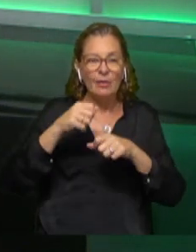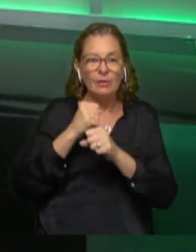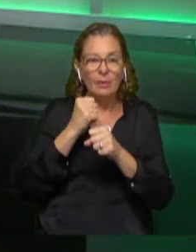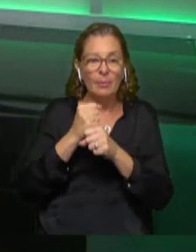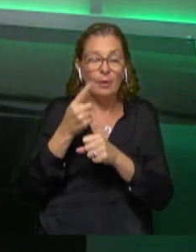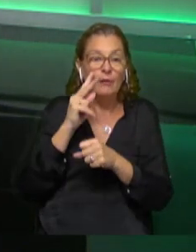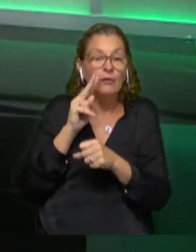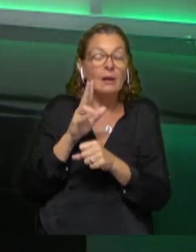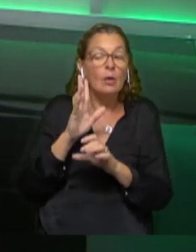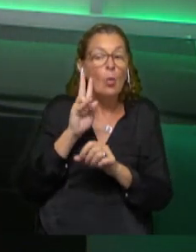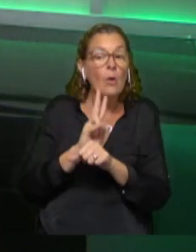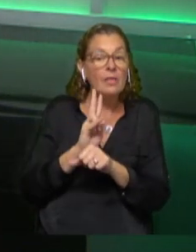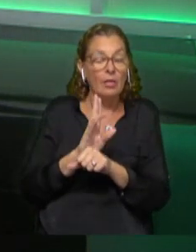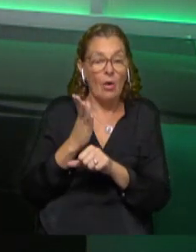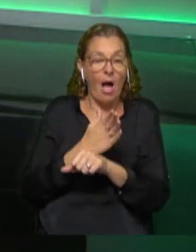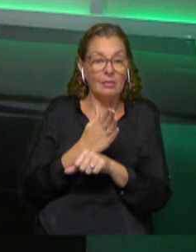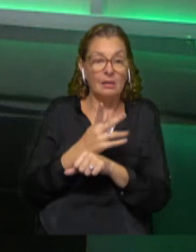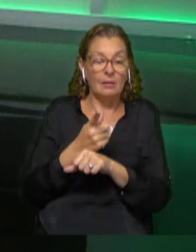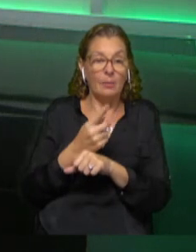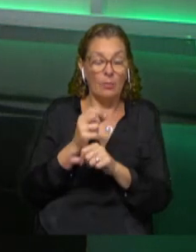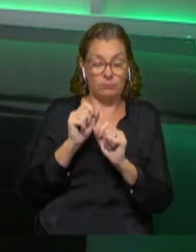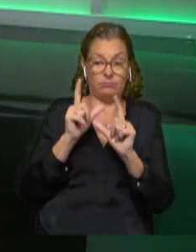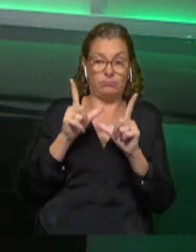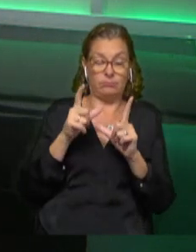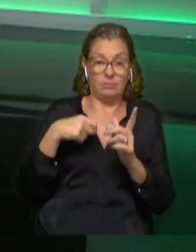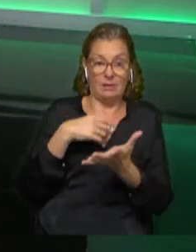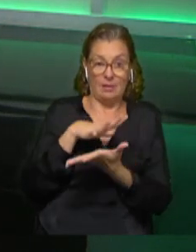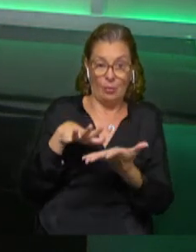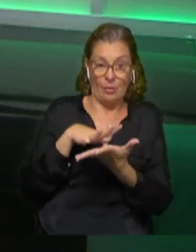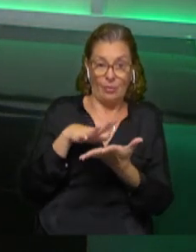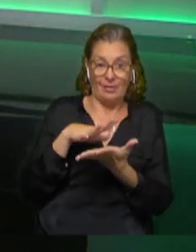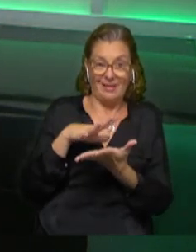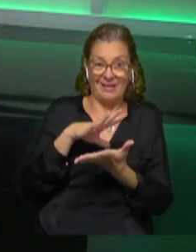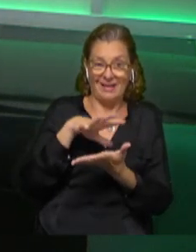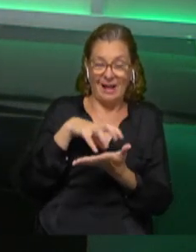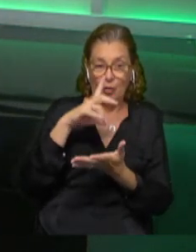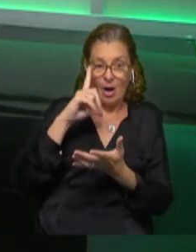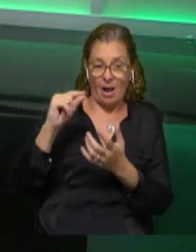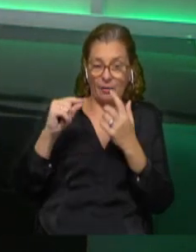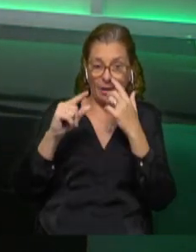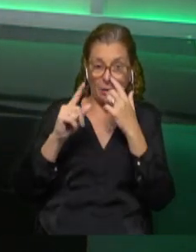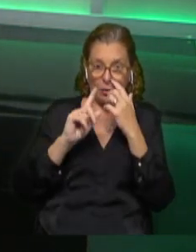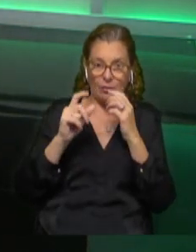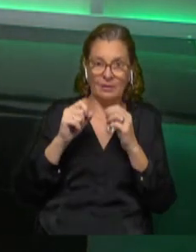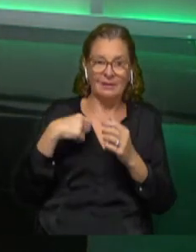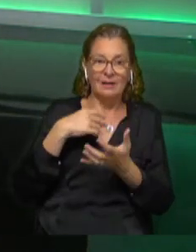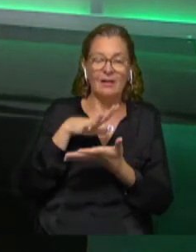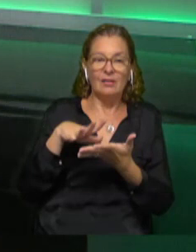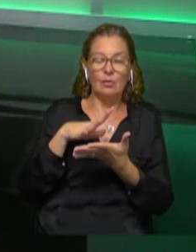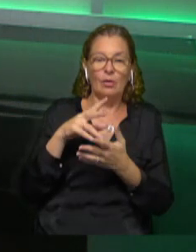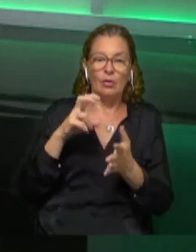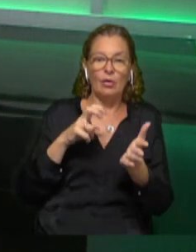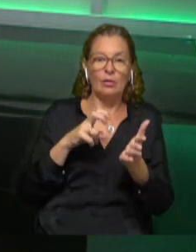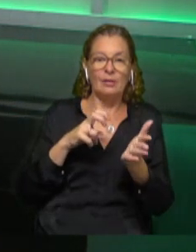pero tenemos que tomar esas precauciones, y en particular en este caso llama la atención la situación de Cerro Largo, la que nos llama la atención la situación, por ejemplo, de